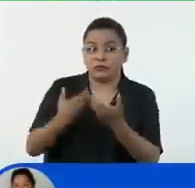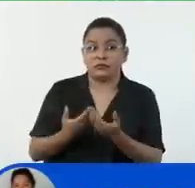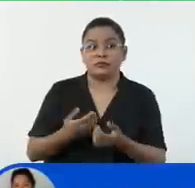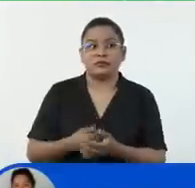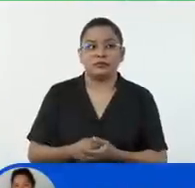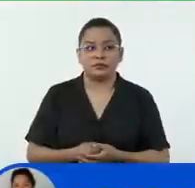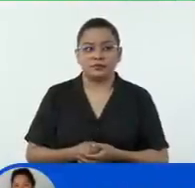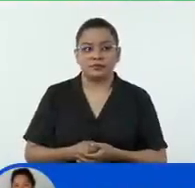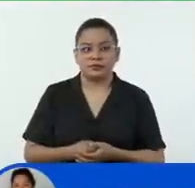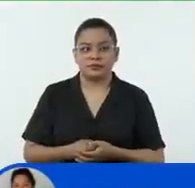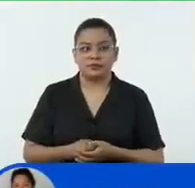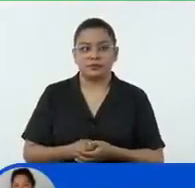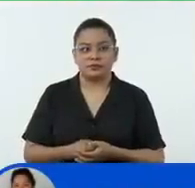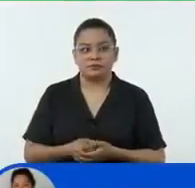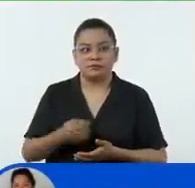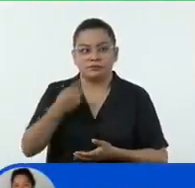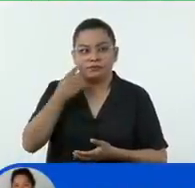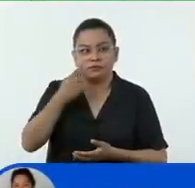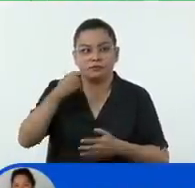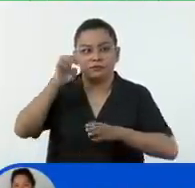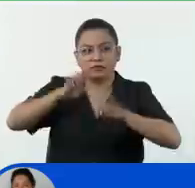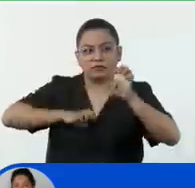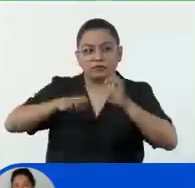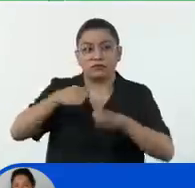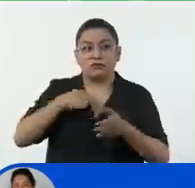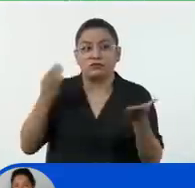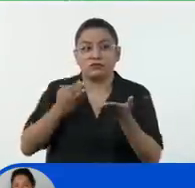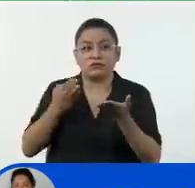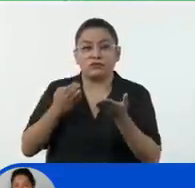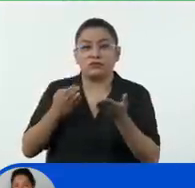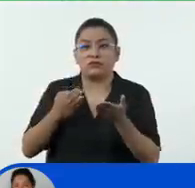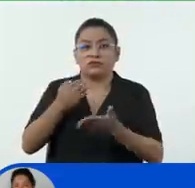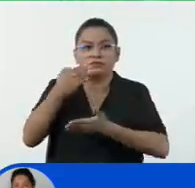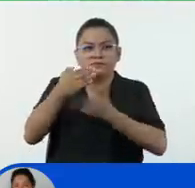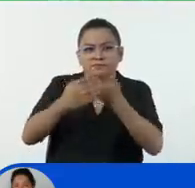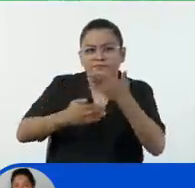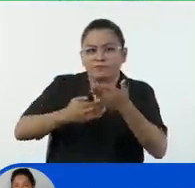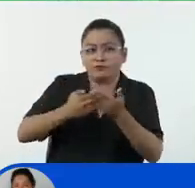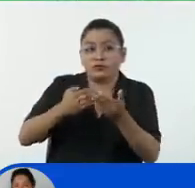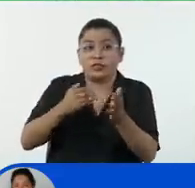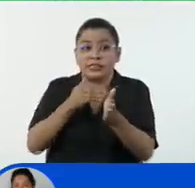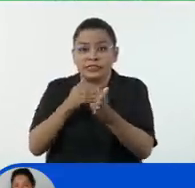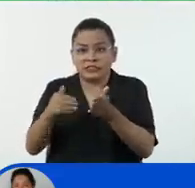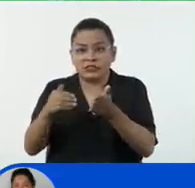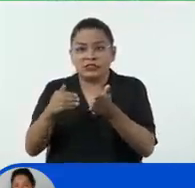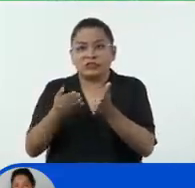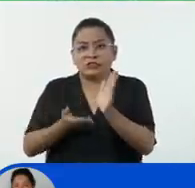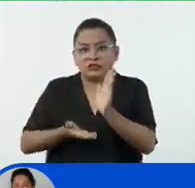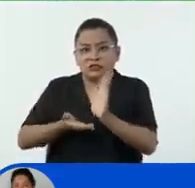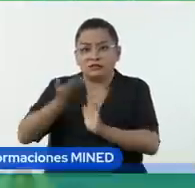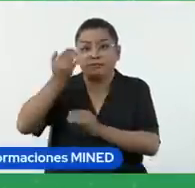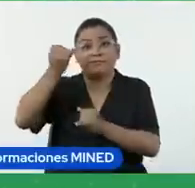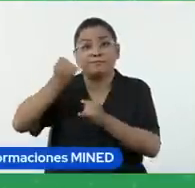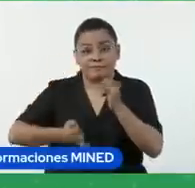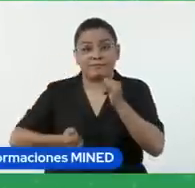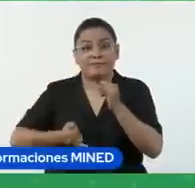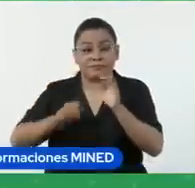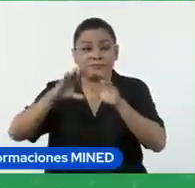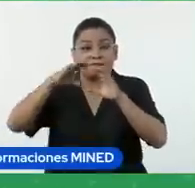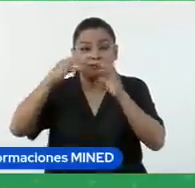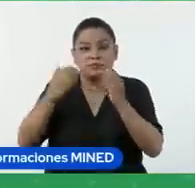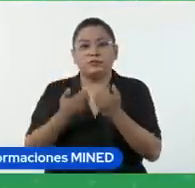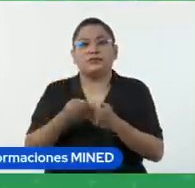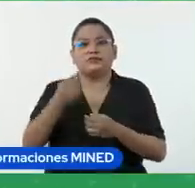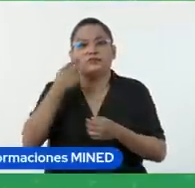Bien, a ver, acá dice la evaluación la realizo durante todo el proceso. Eso es lo que mencionaba, al inicio, desarrollo y final. Vamos a ir hablando